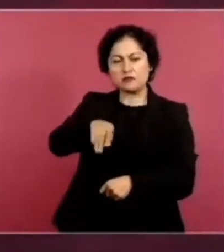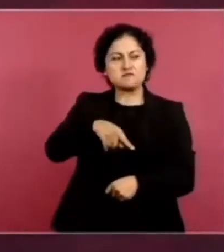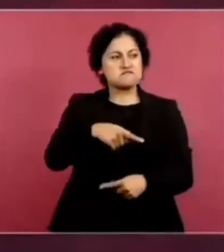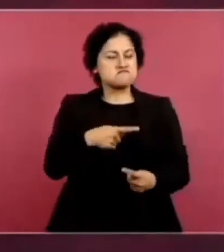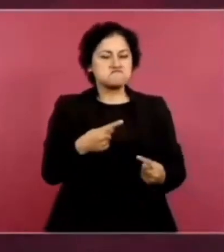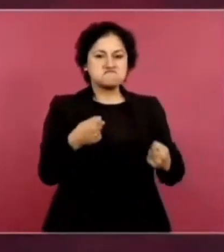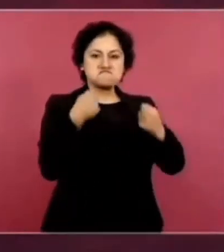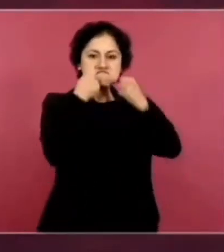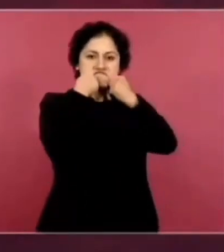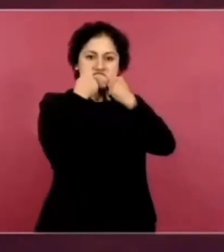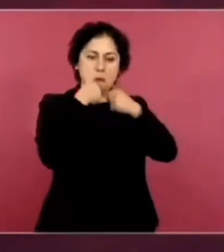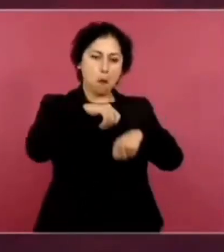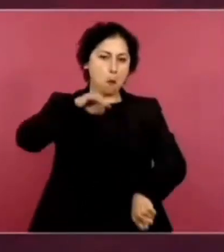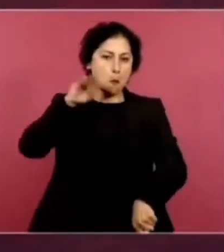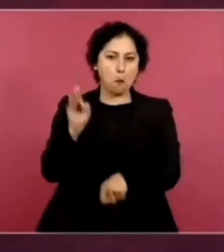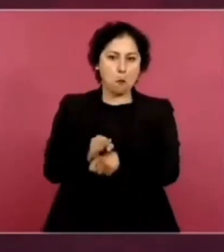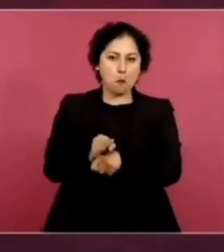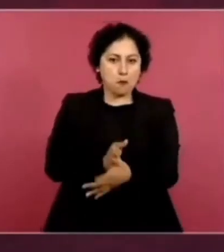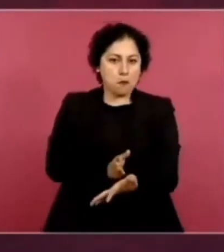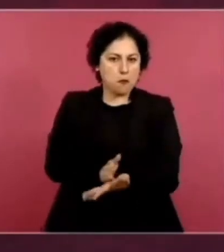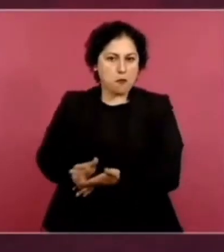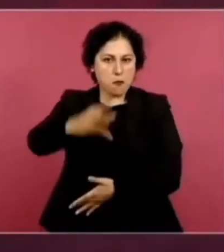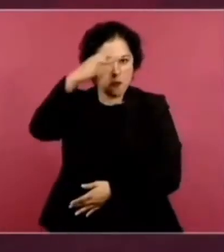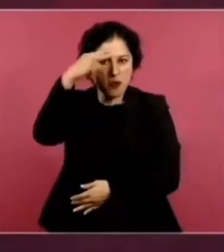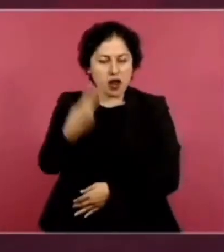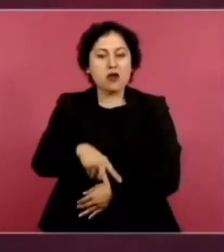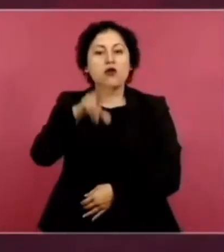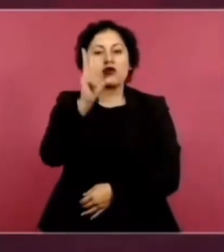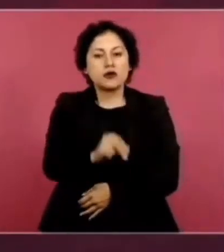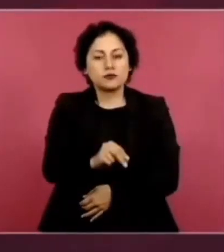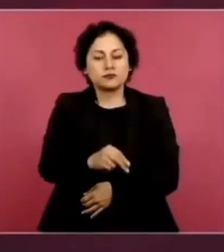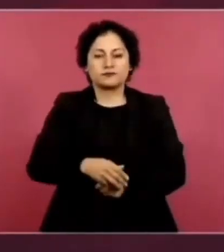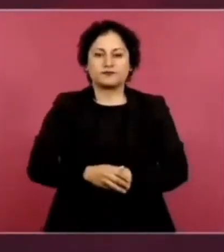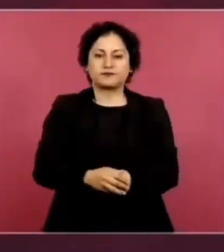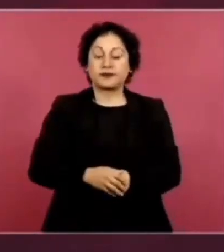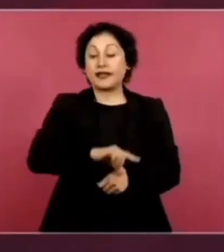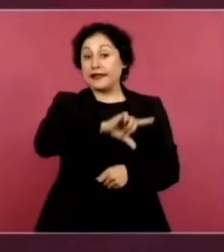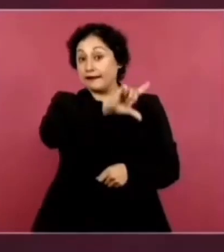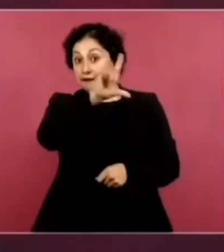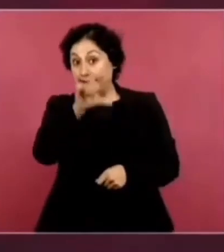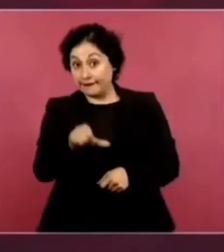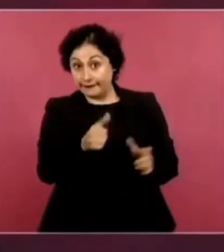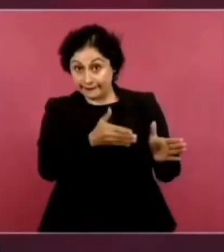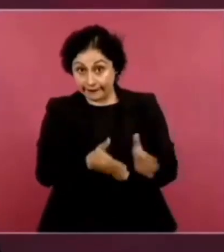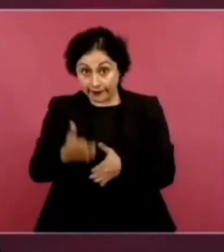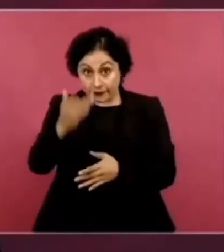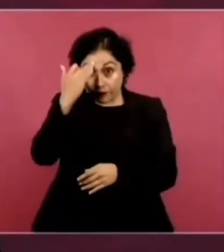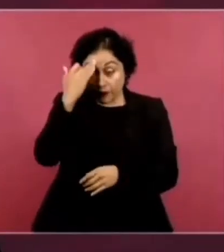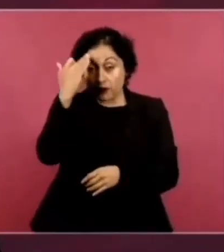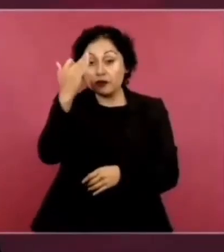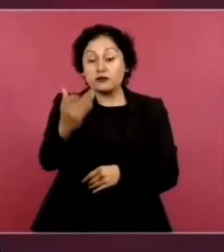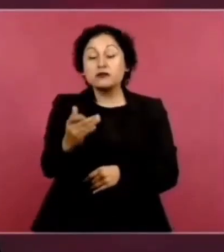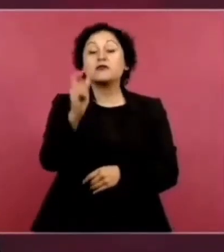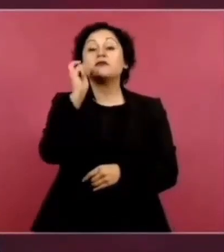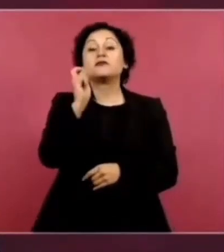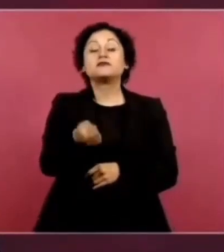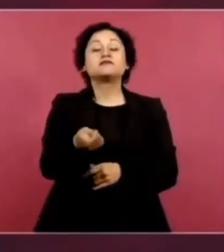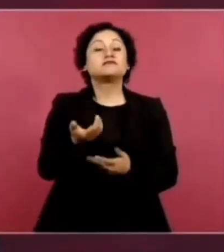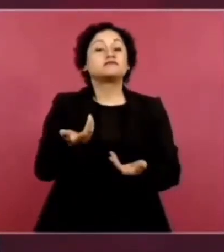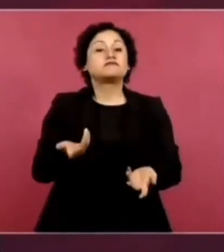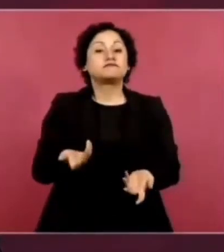Y luego, cuando nos invaden los